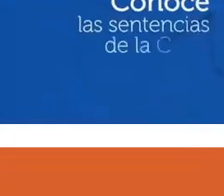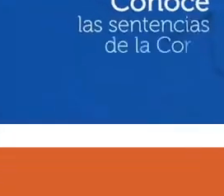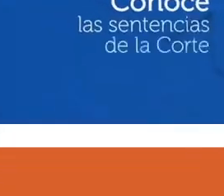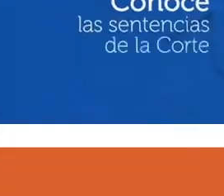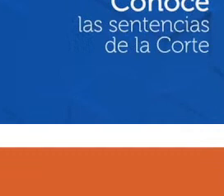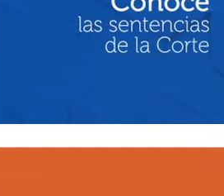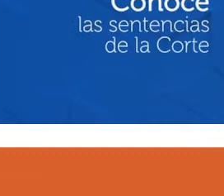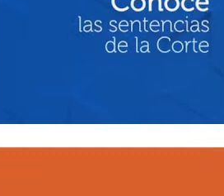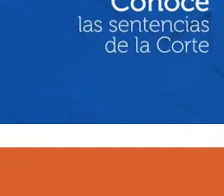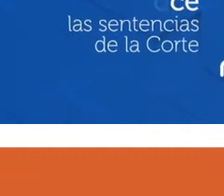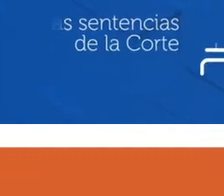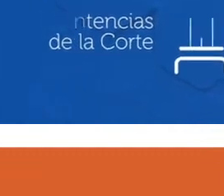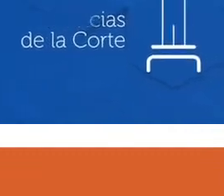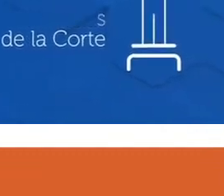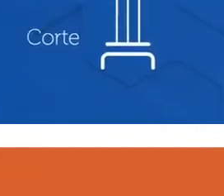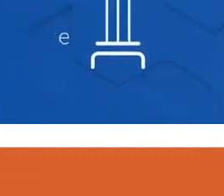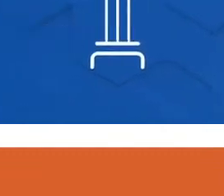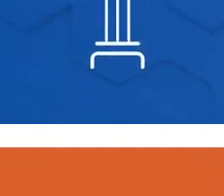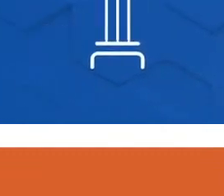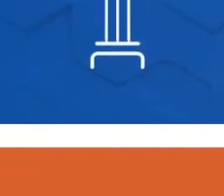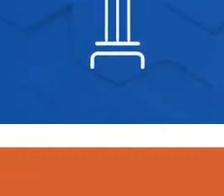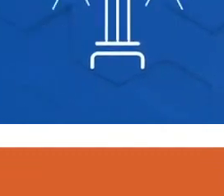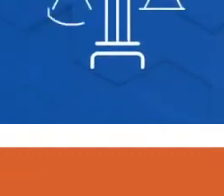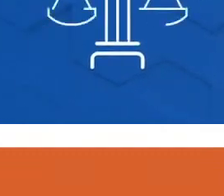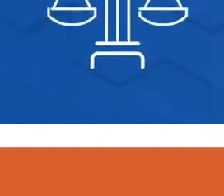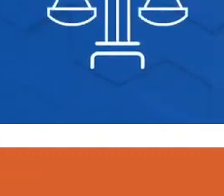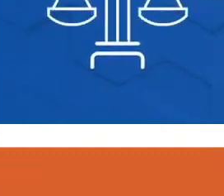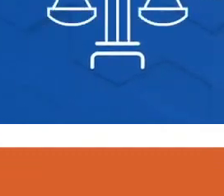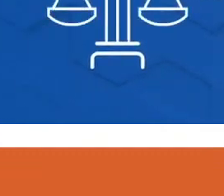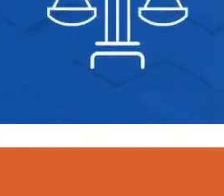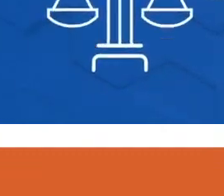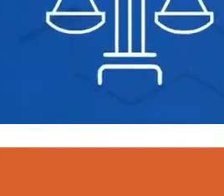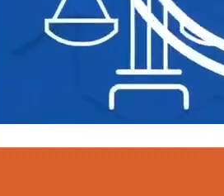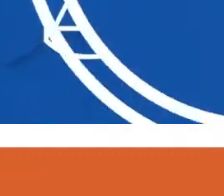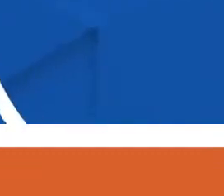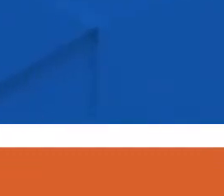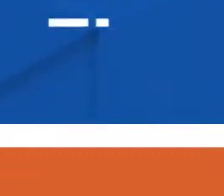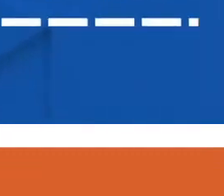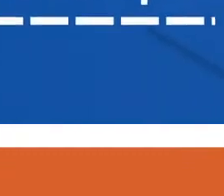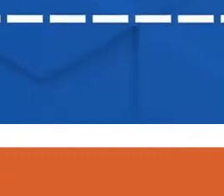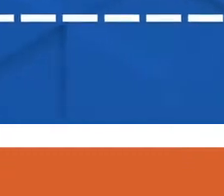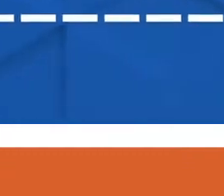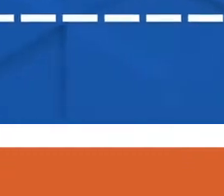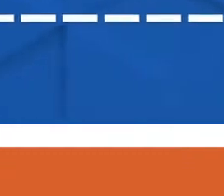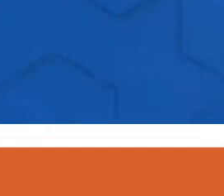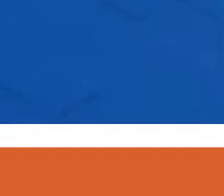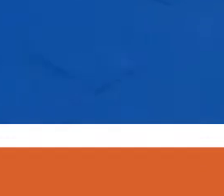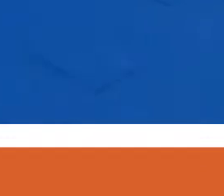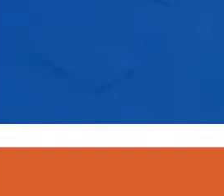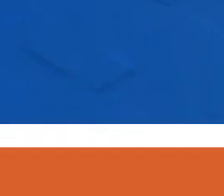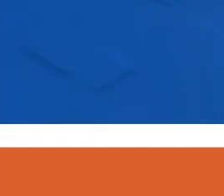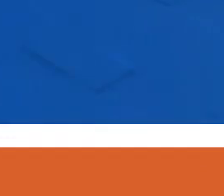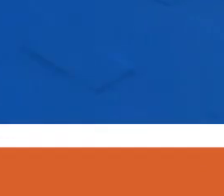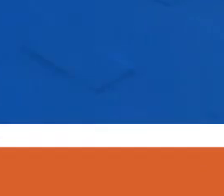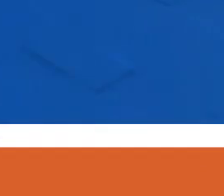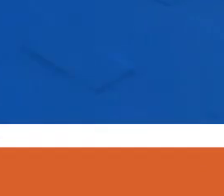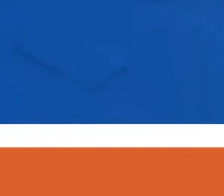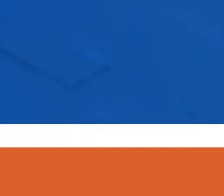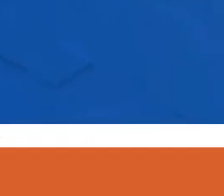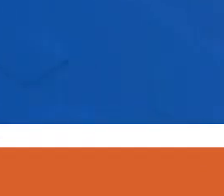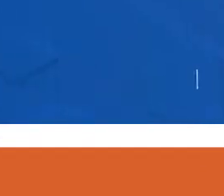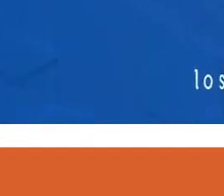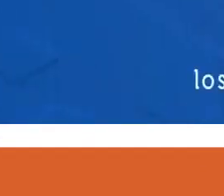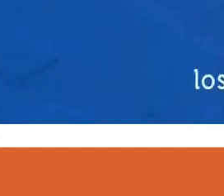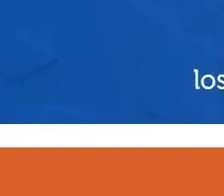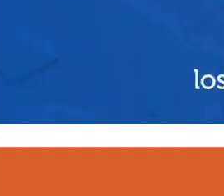Conoce las sentencias de la Corte que protegen los derechos humanos de todas las personas. Para ampliar tu conocimiento sobre el trabajo jurisdiccional,